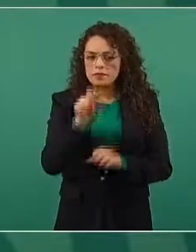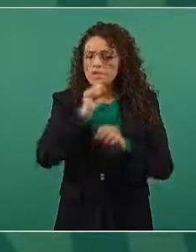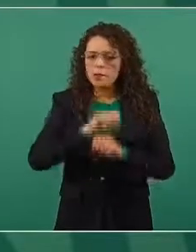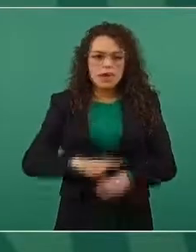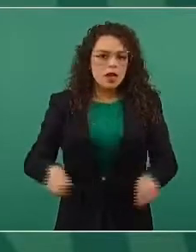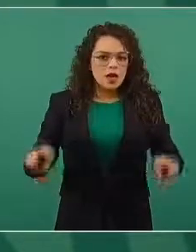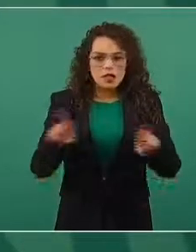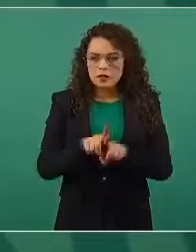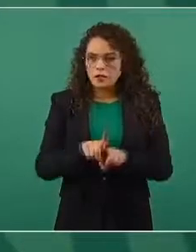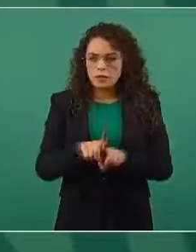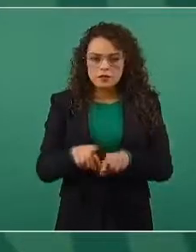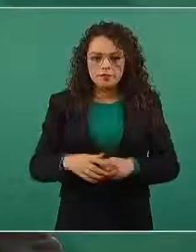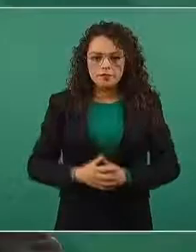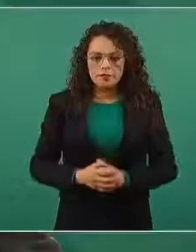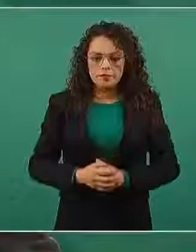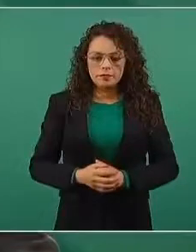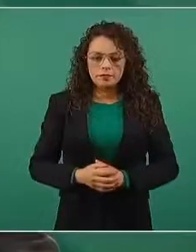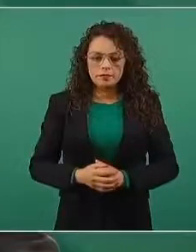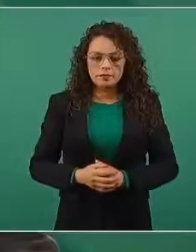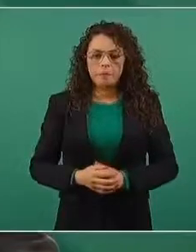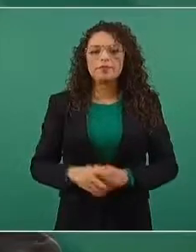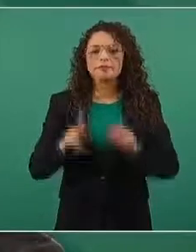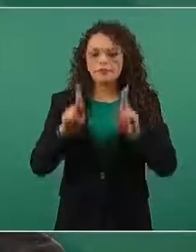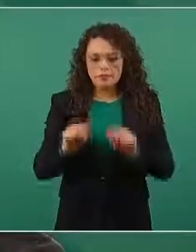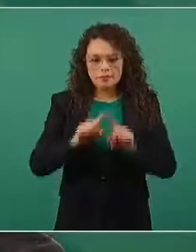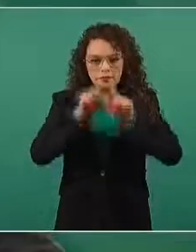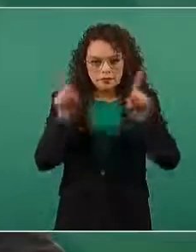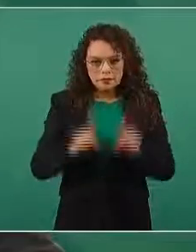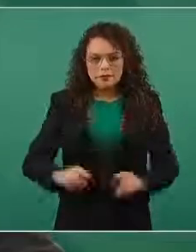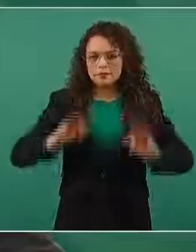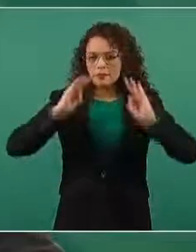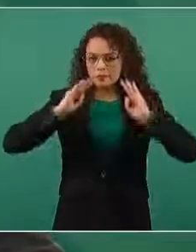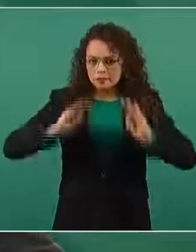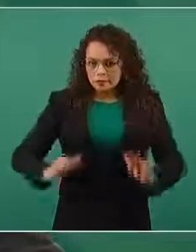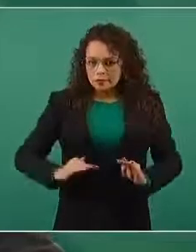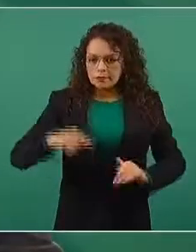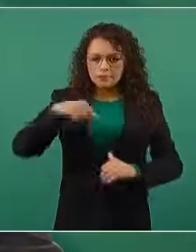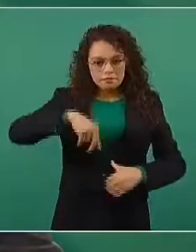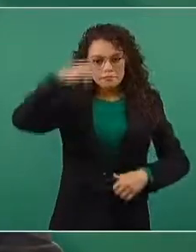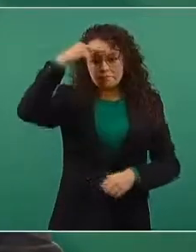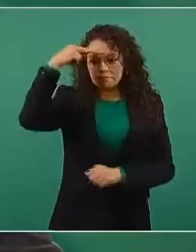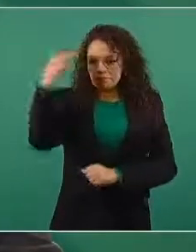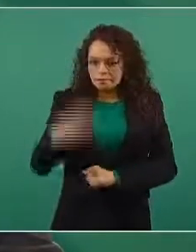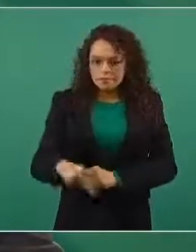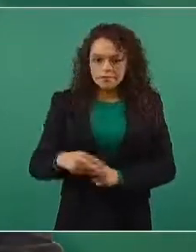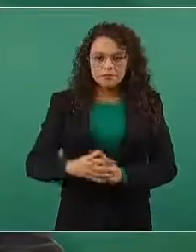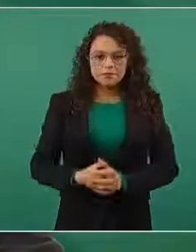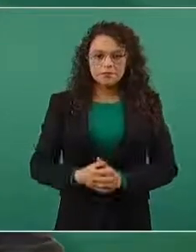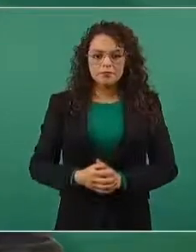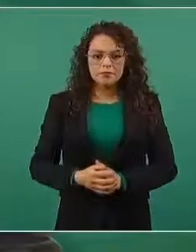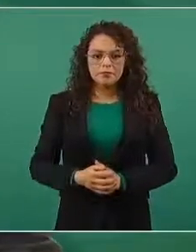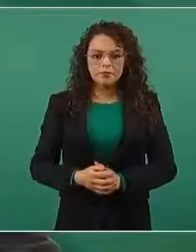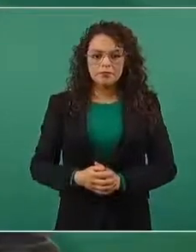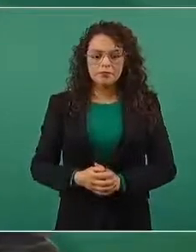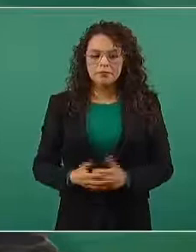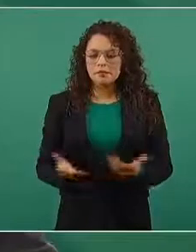hay paz, hay tranquilidad en el país, no hay